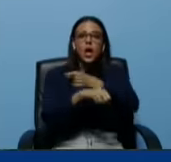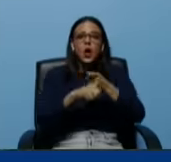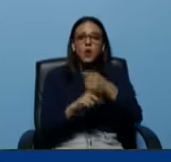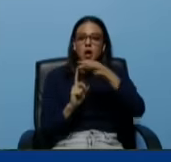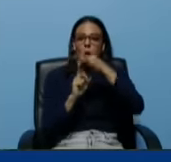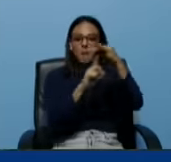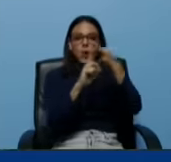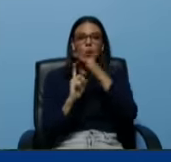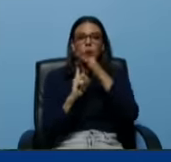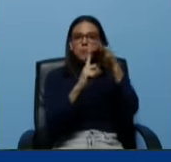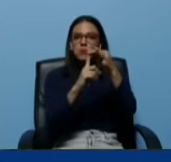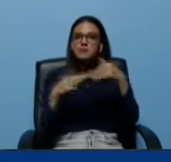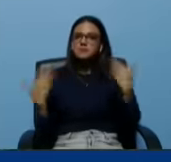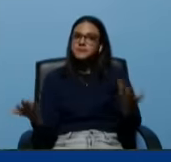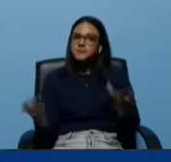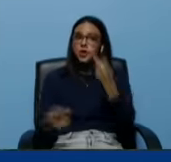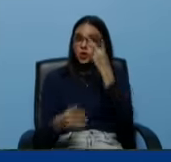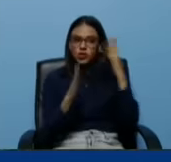Es decir,